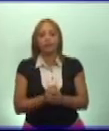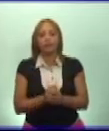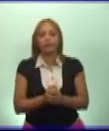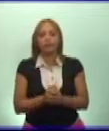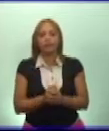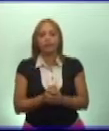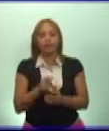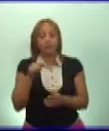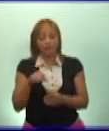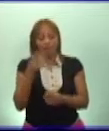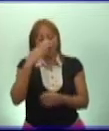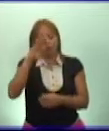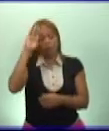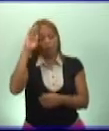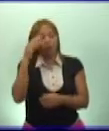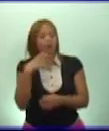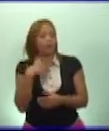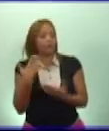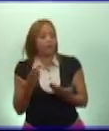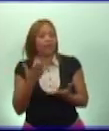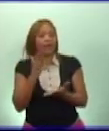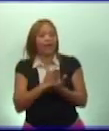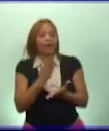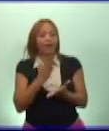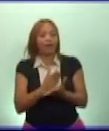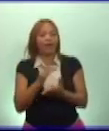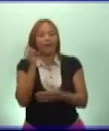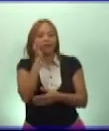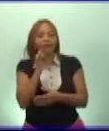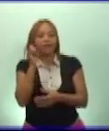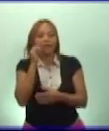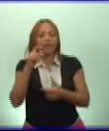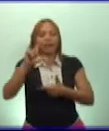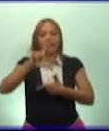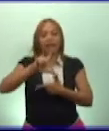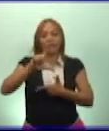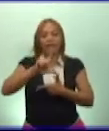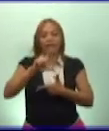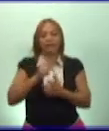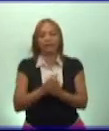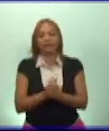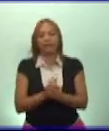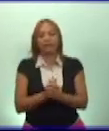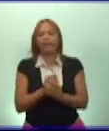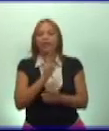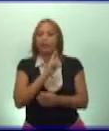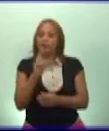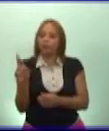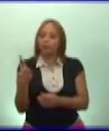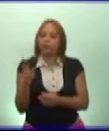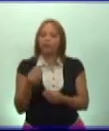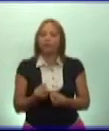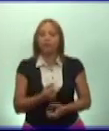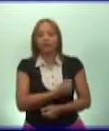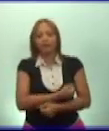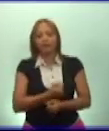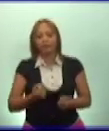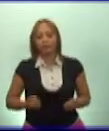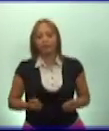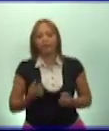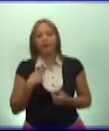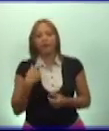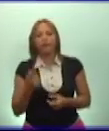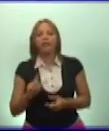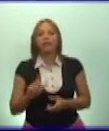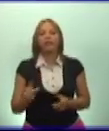Cine Latinoamericano. La revolución también ha dedicado esfuerzos a desarrollar el